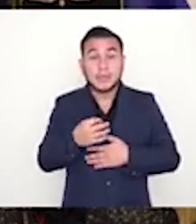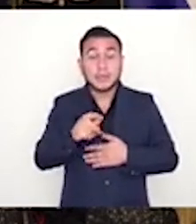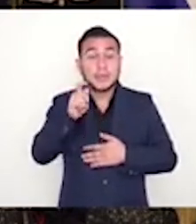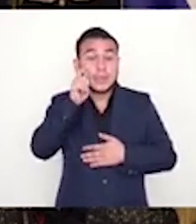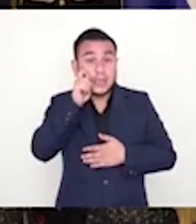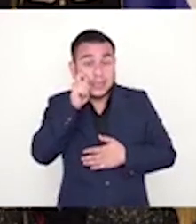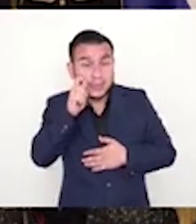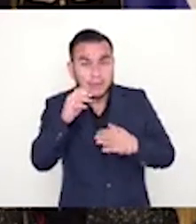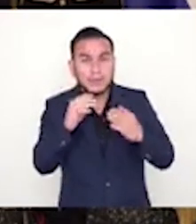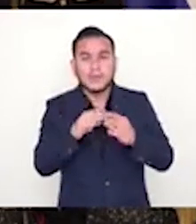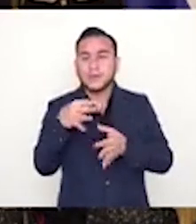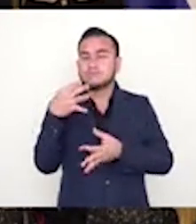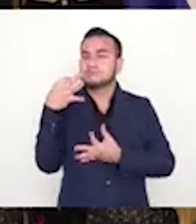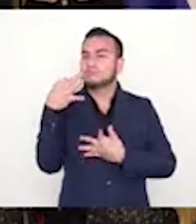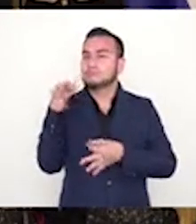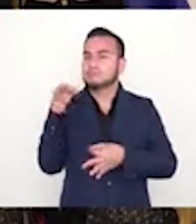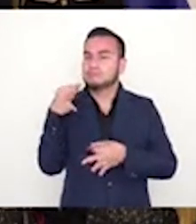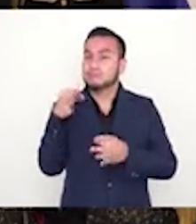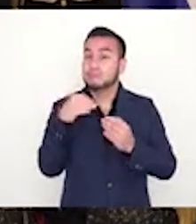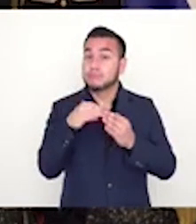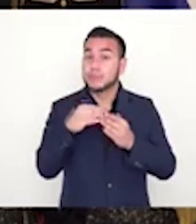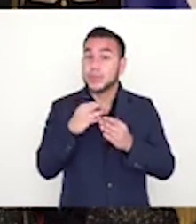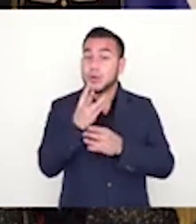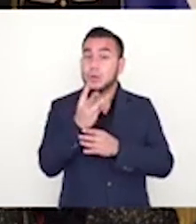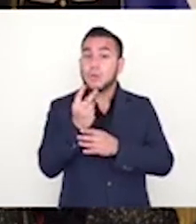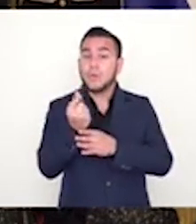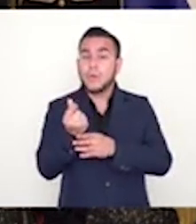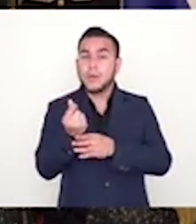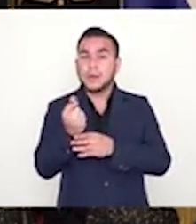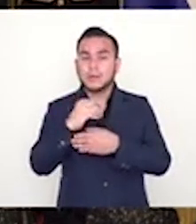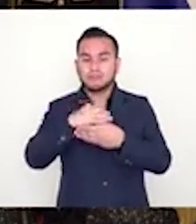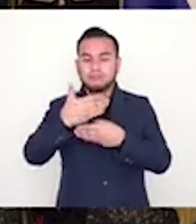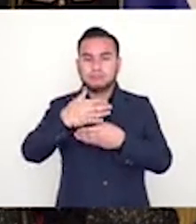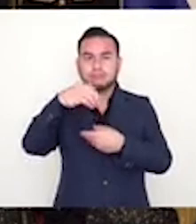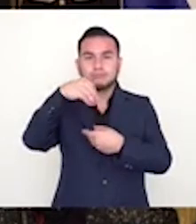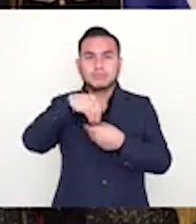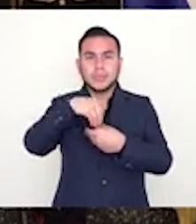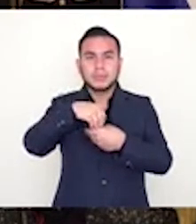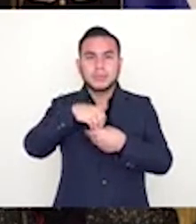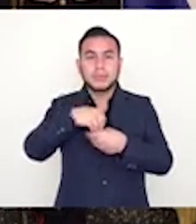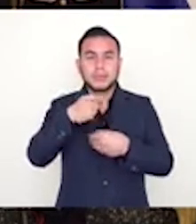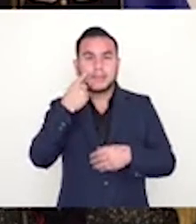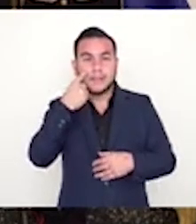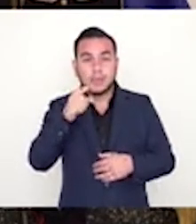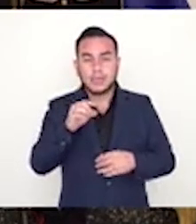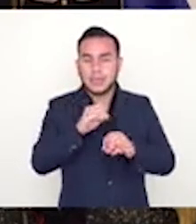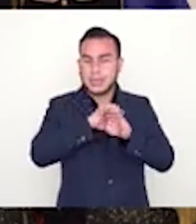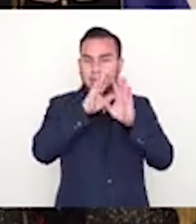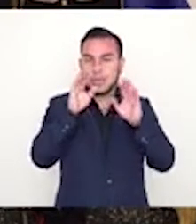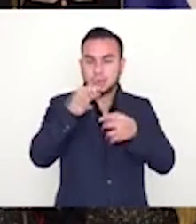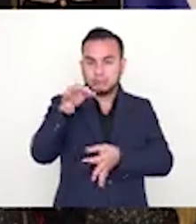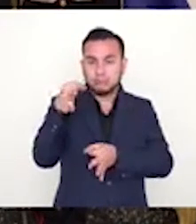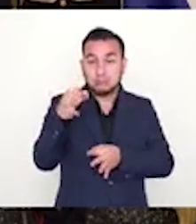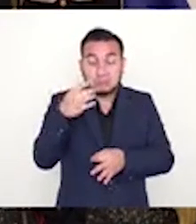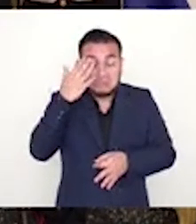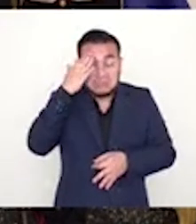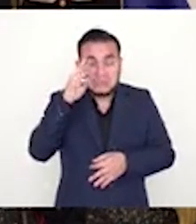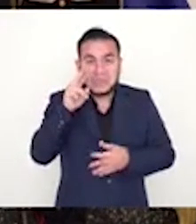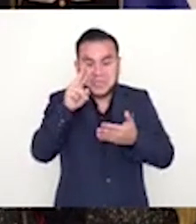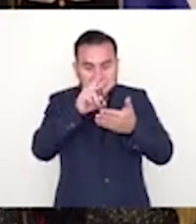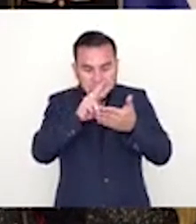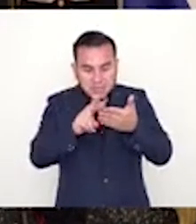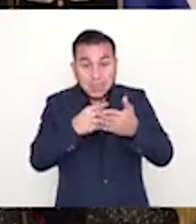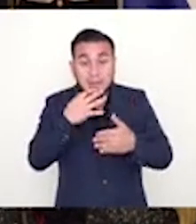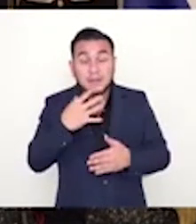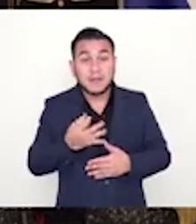testimoniales y documentales, sino que además está la cuenta de banco, porque ellos abrieron, ahí mismo lo dice en el artículo, no sé si ya lo leyeron, deberían